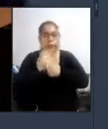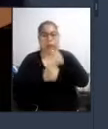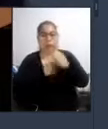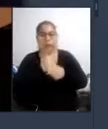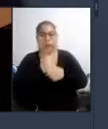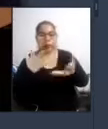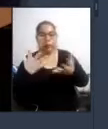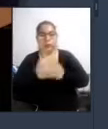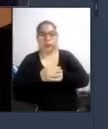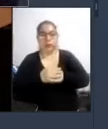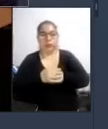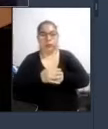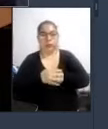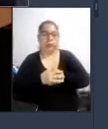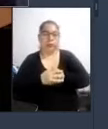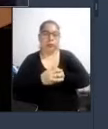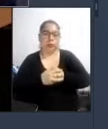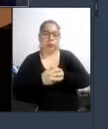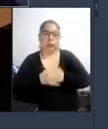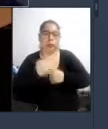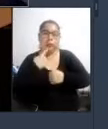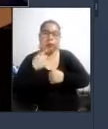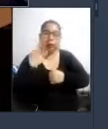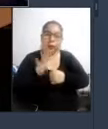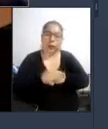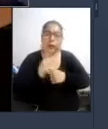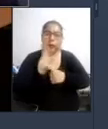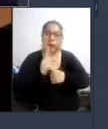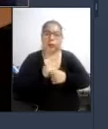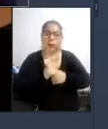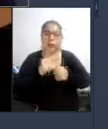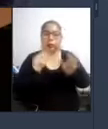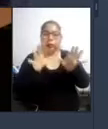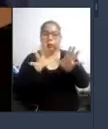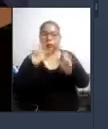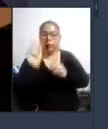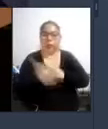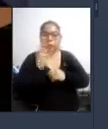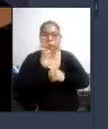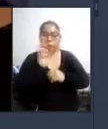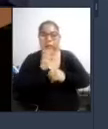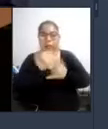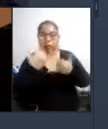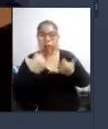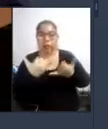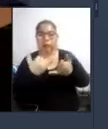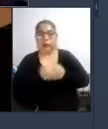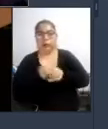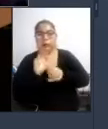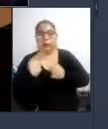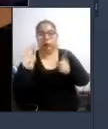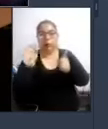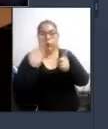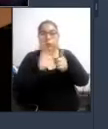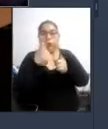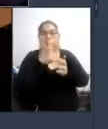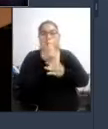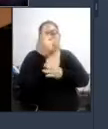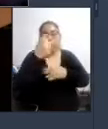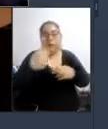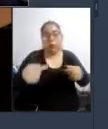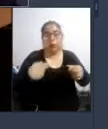quiero sonar mal pero la verdad que con 10 mil dólares hoy día con las justas compran un par de llantas de una camioneta